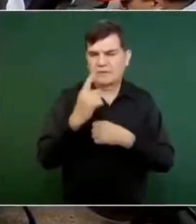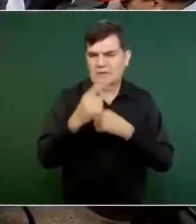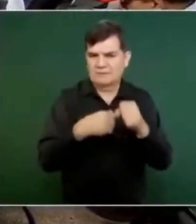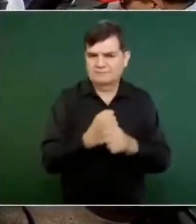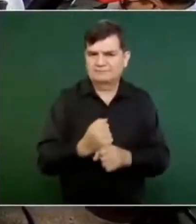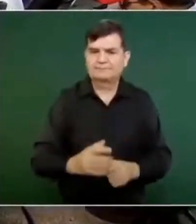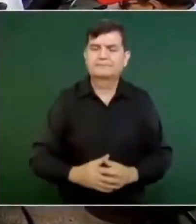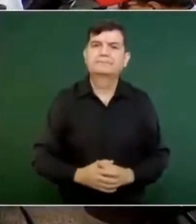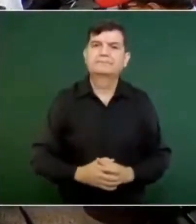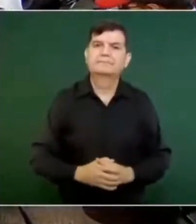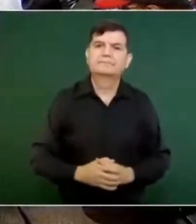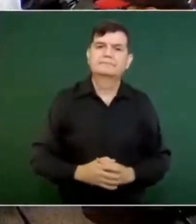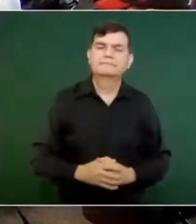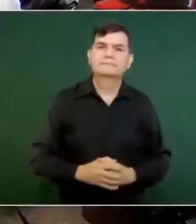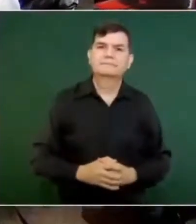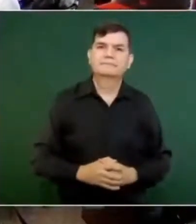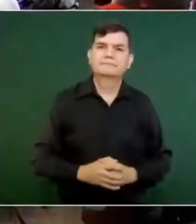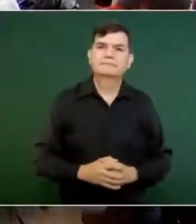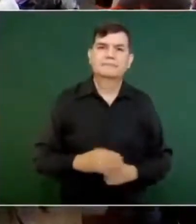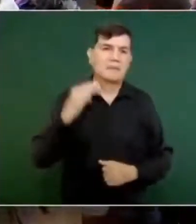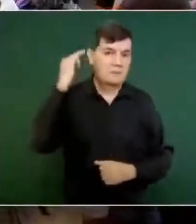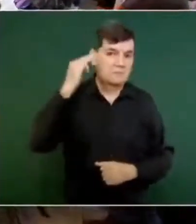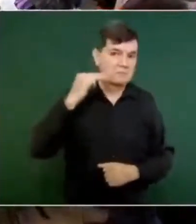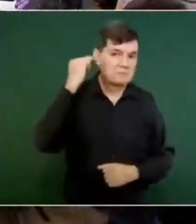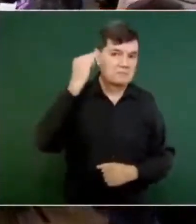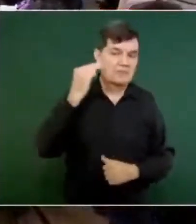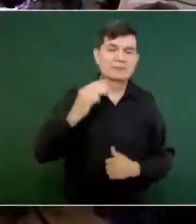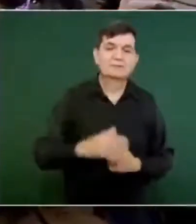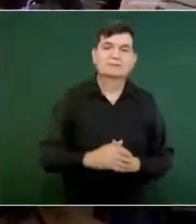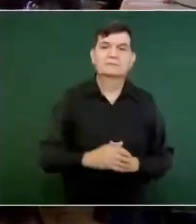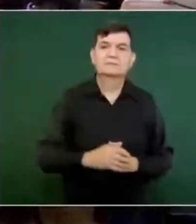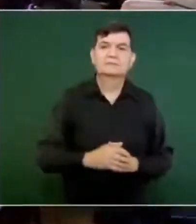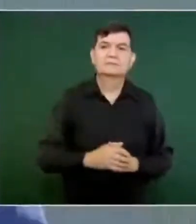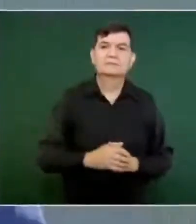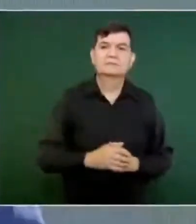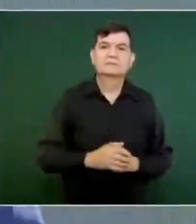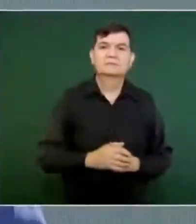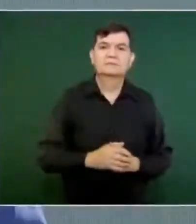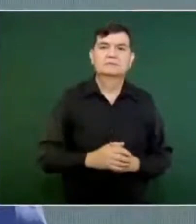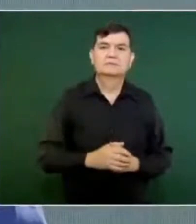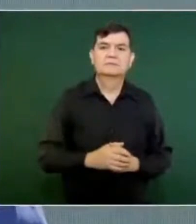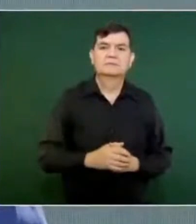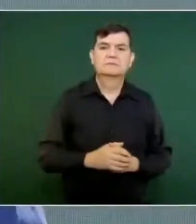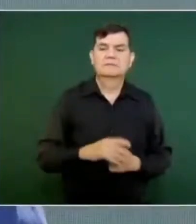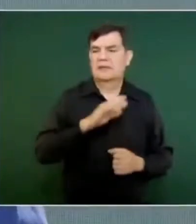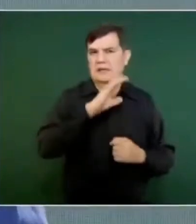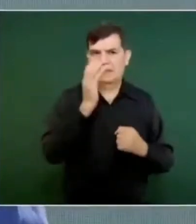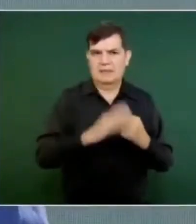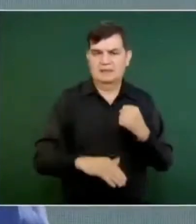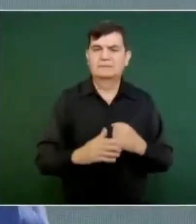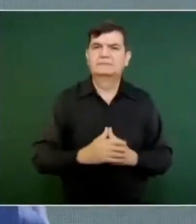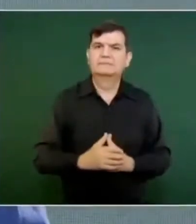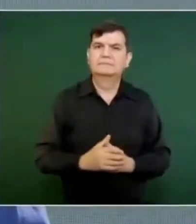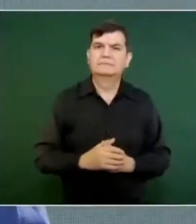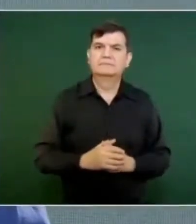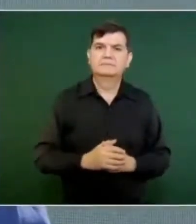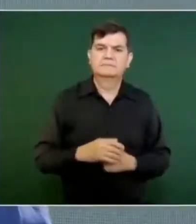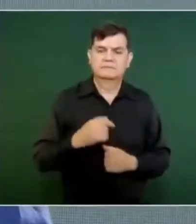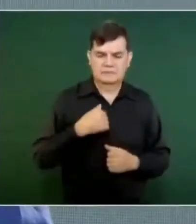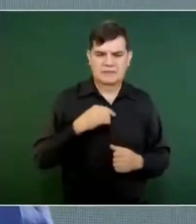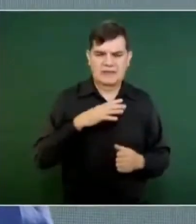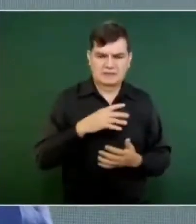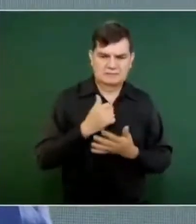En marzo vamos a terminar. Estamos